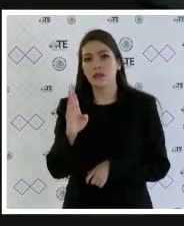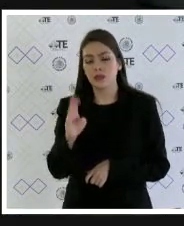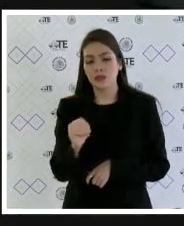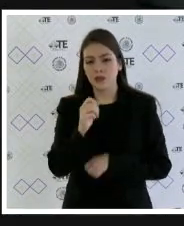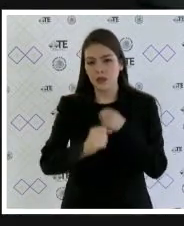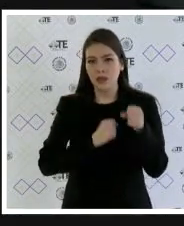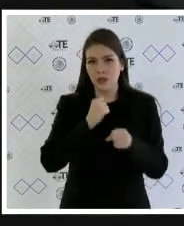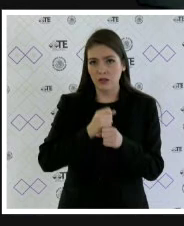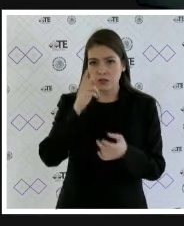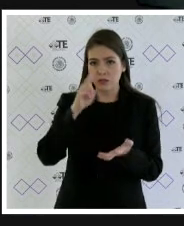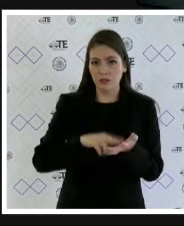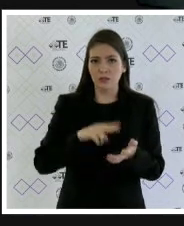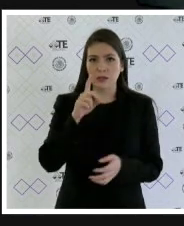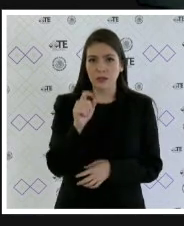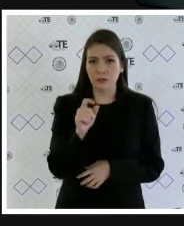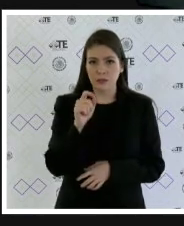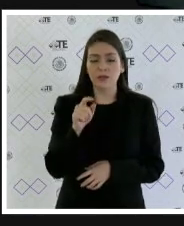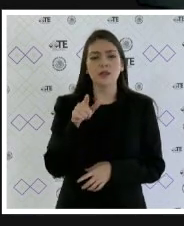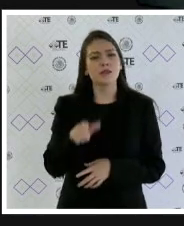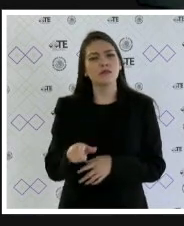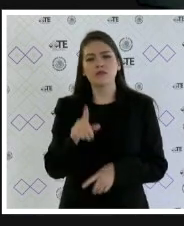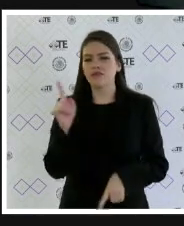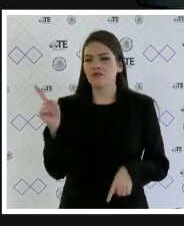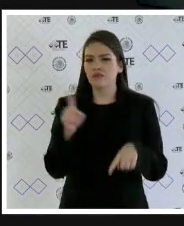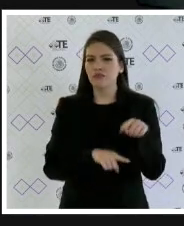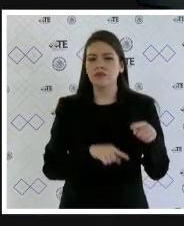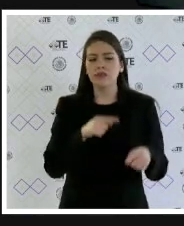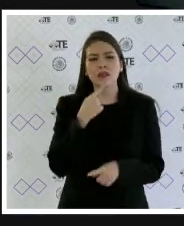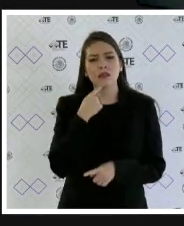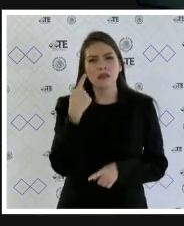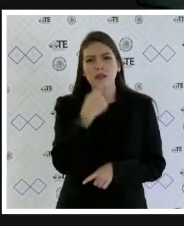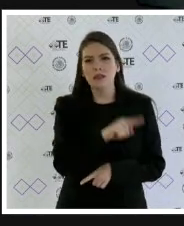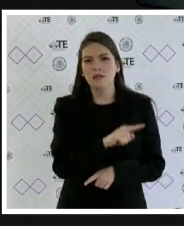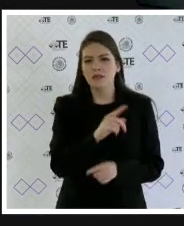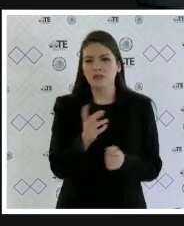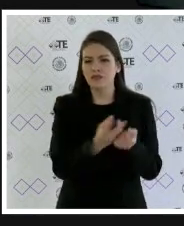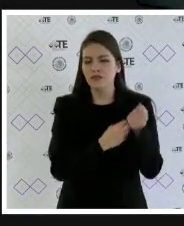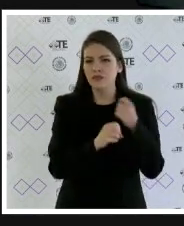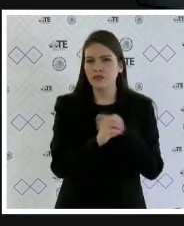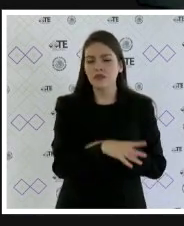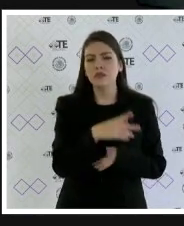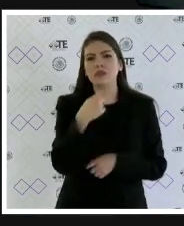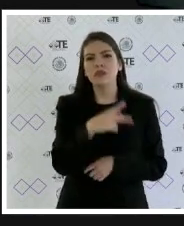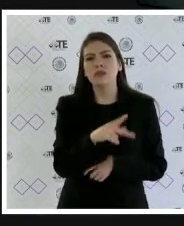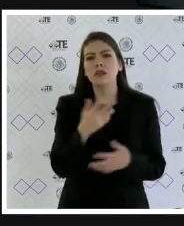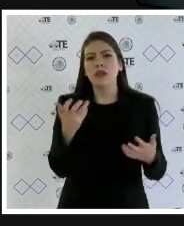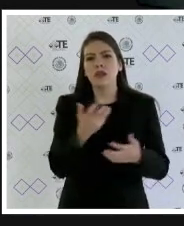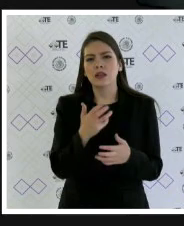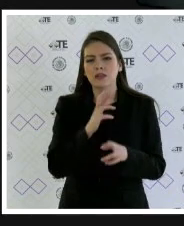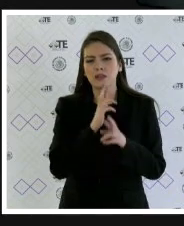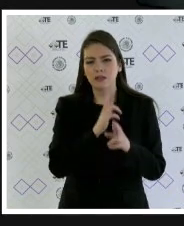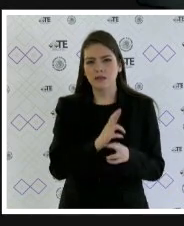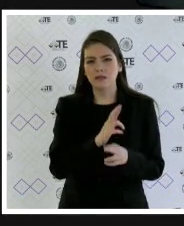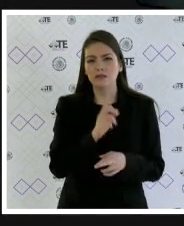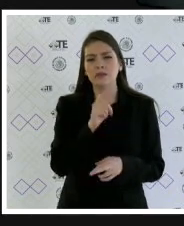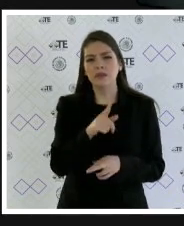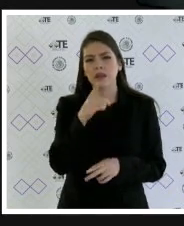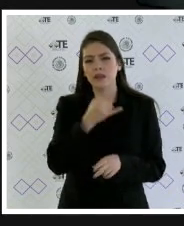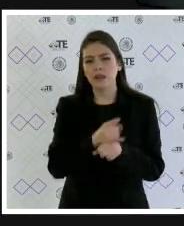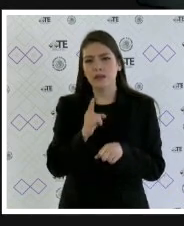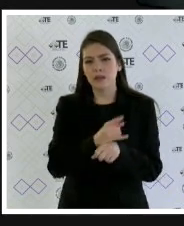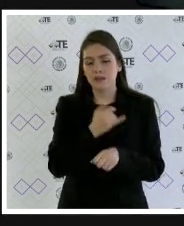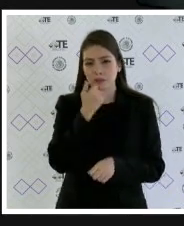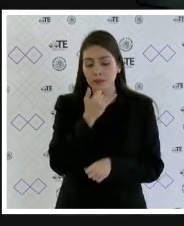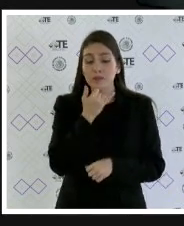de este año esencialmente se resuelve desechar de plano la demanda conforme a las razones que se señalan en la parte considerativa de los respectivos fallos